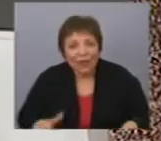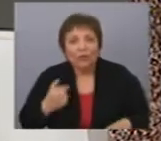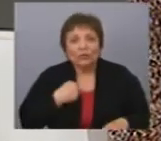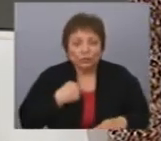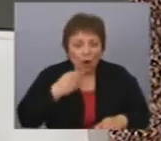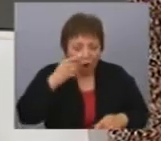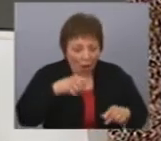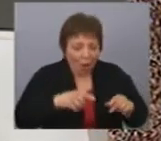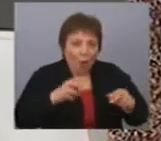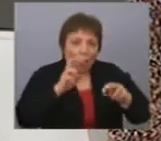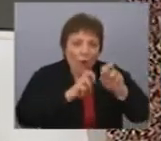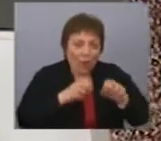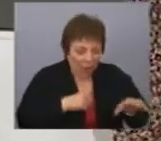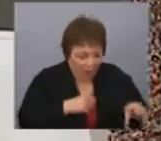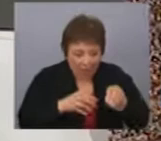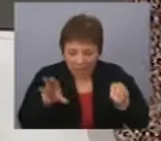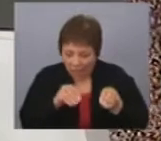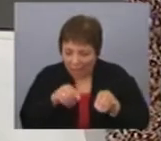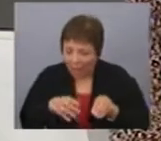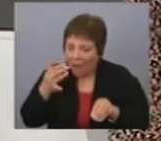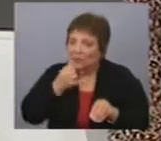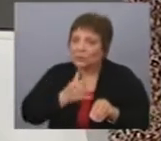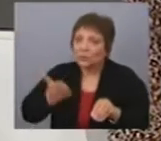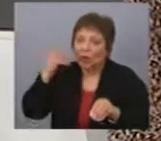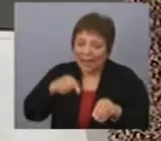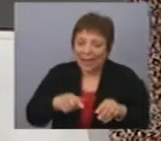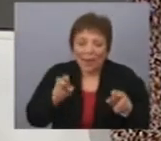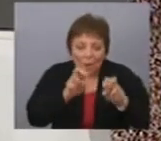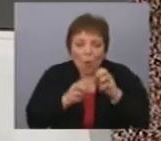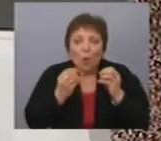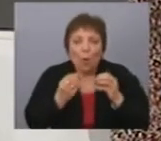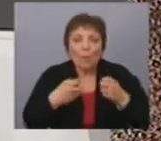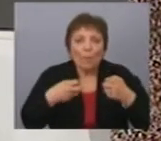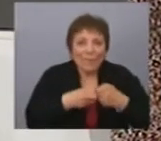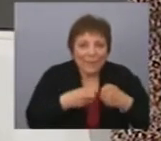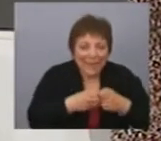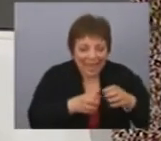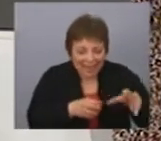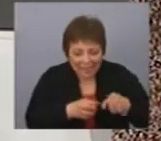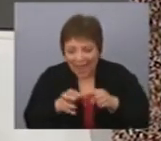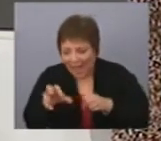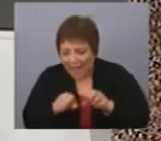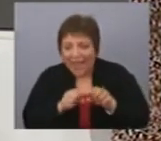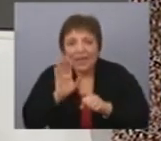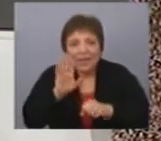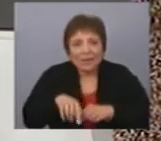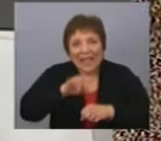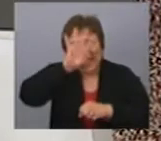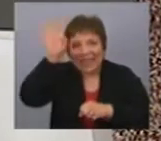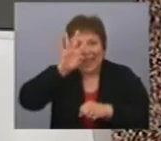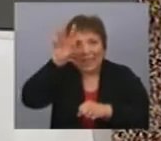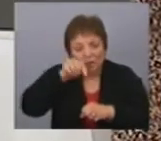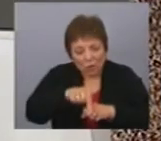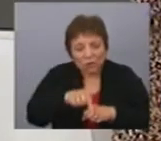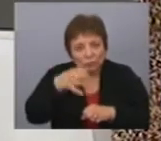reconstruimos el pasado y específicamente sobre unas construcciones de piedra que creemos que son de origen indígena, que son